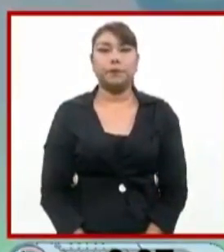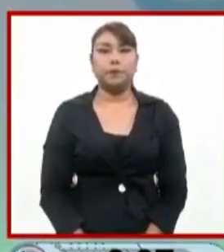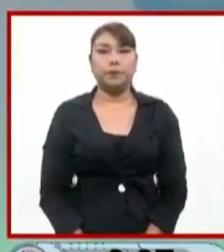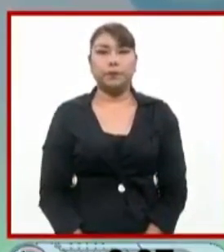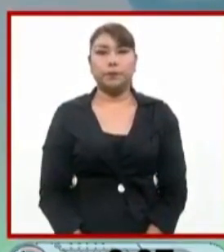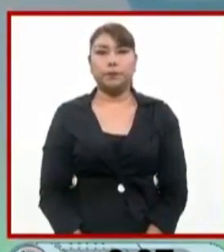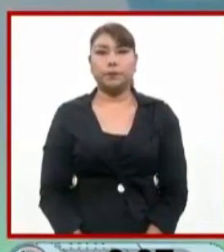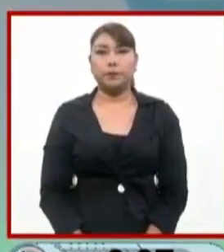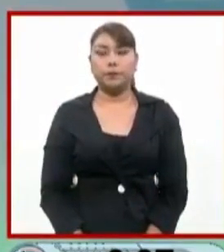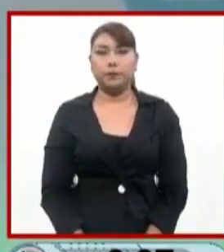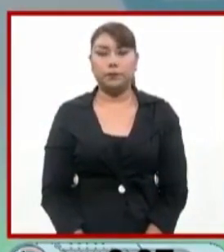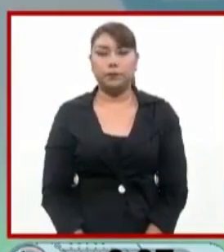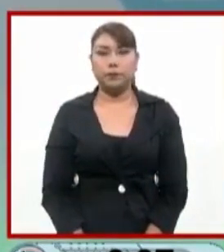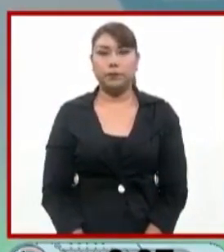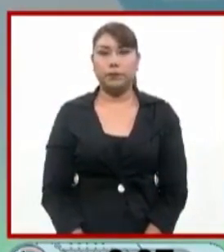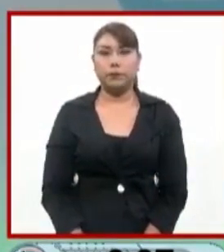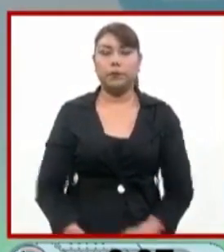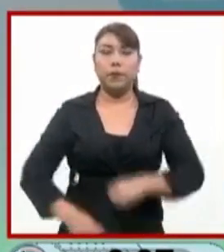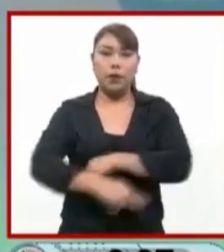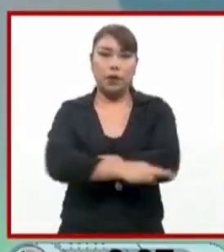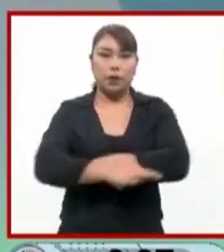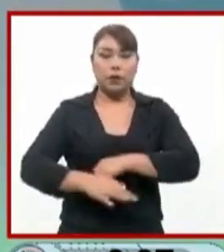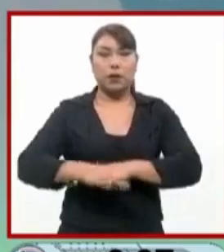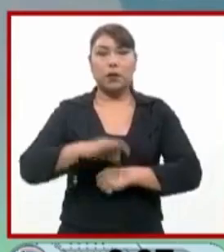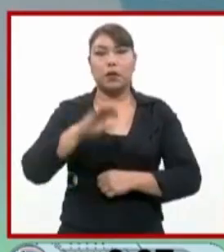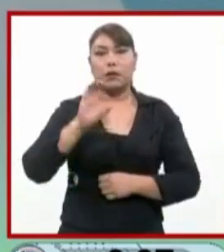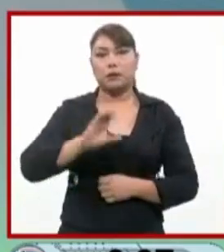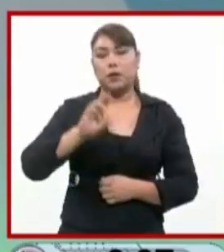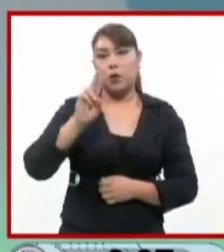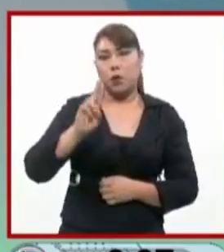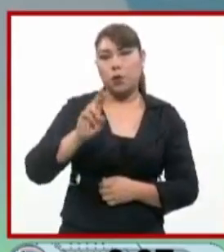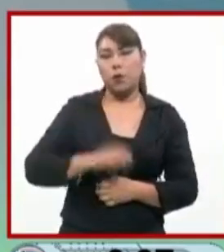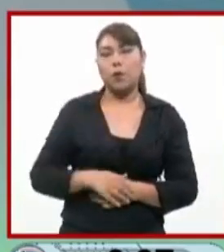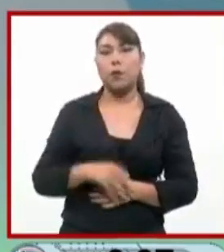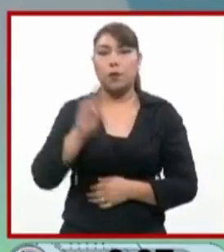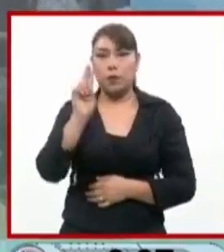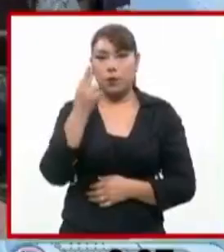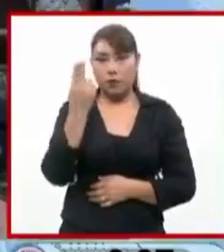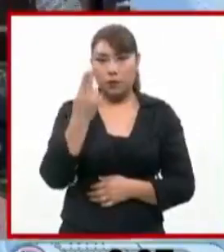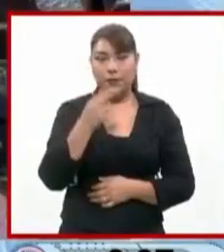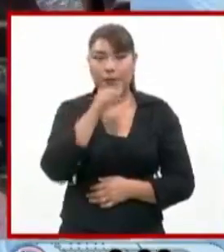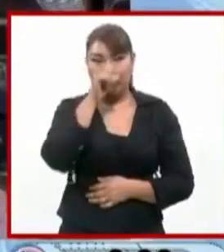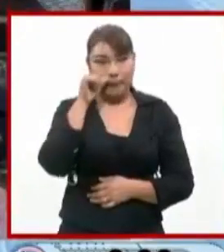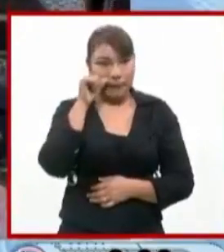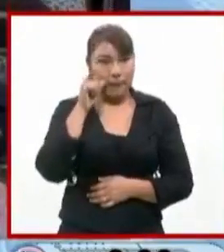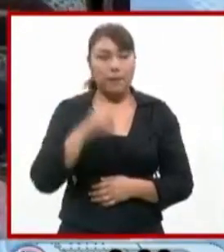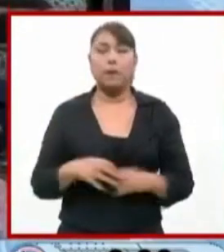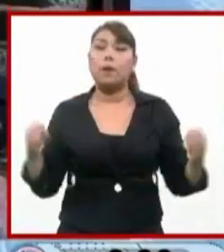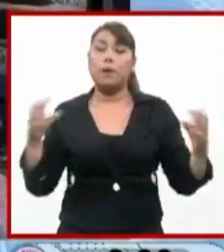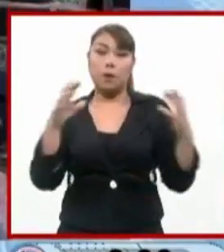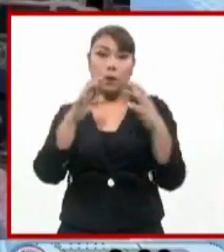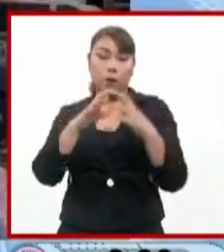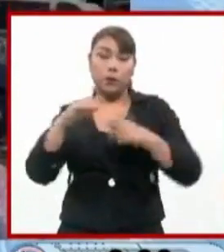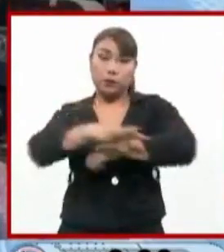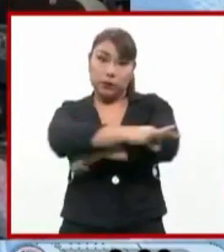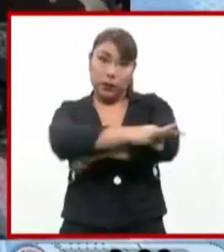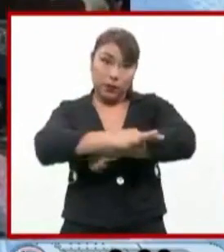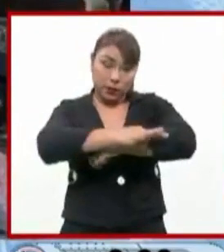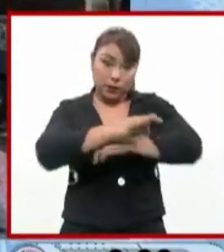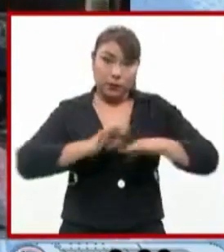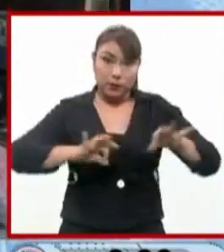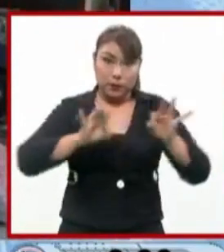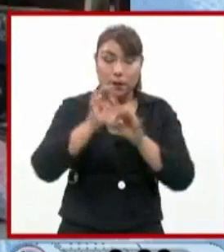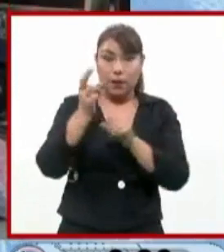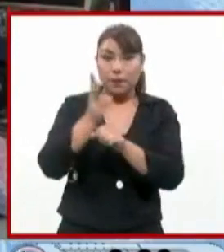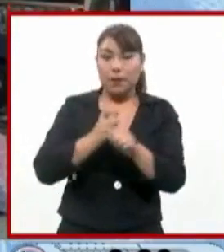Y la Facultad de Arquitectura de Ciudad Universitaria en la UAPCO realizó el Encuentro Académico de Diseño Arquitectónico que tuvo como invitado